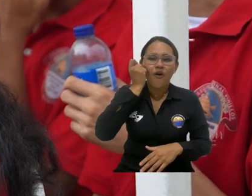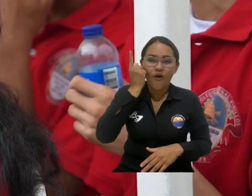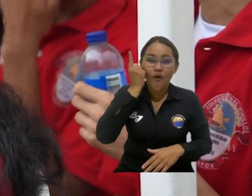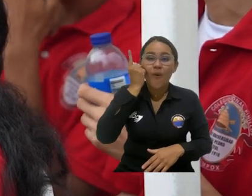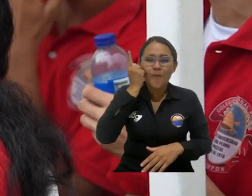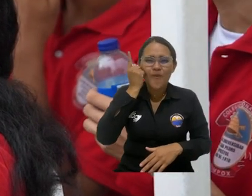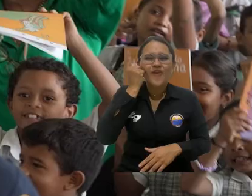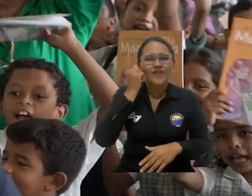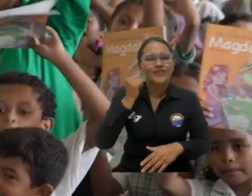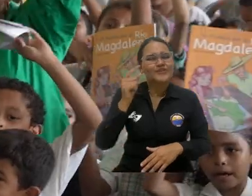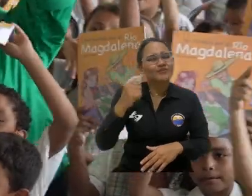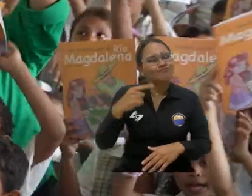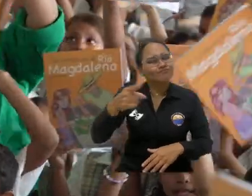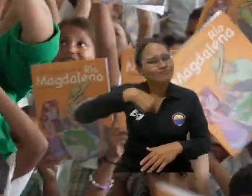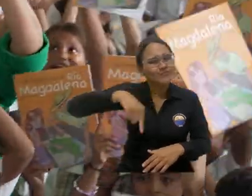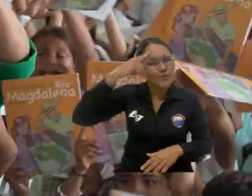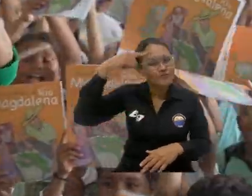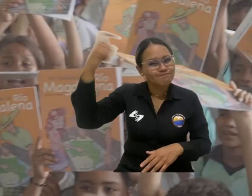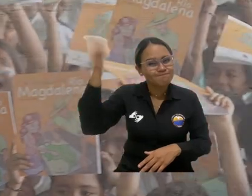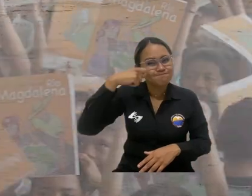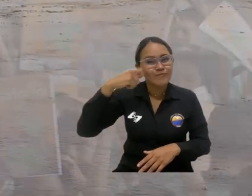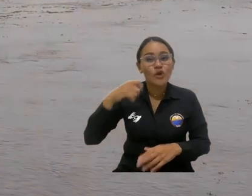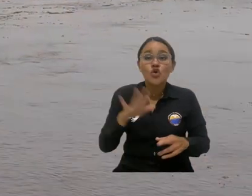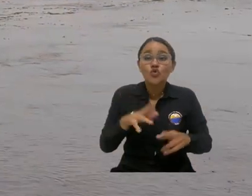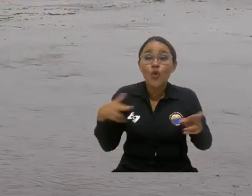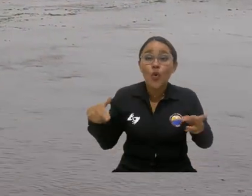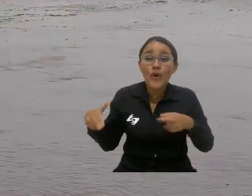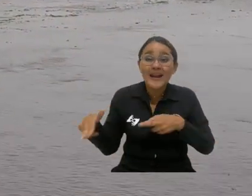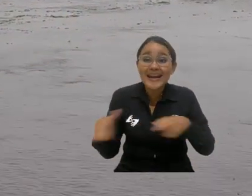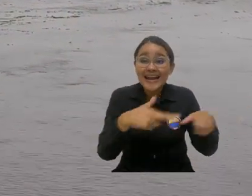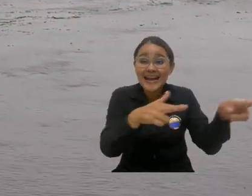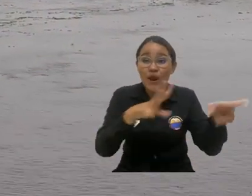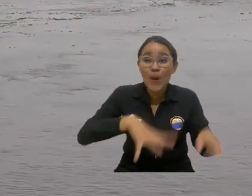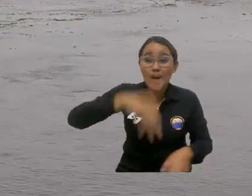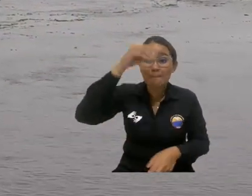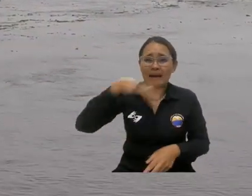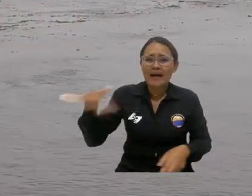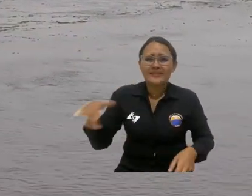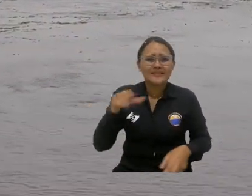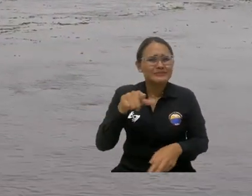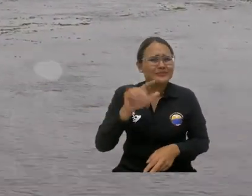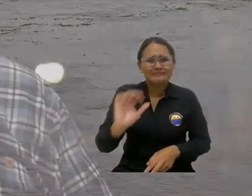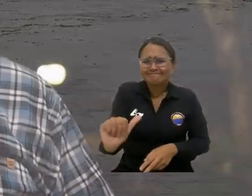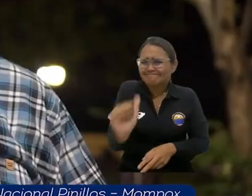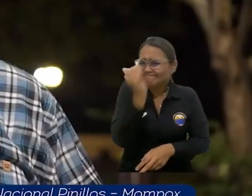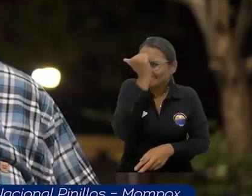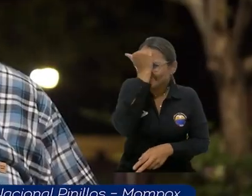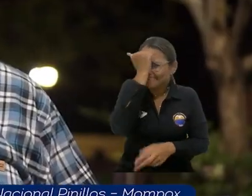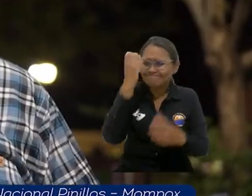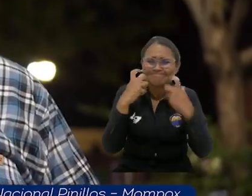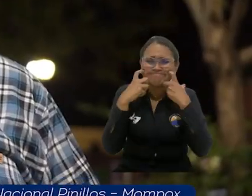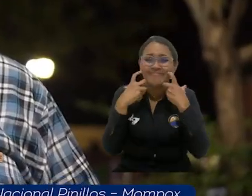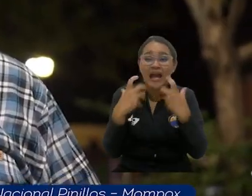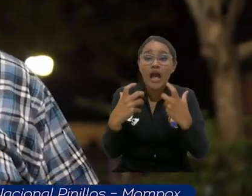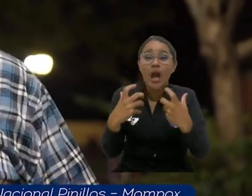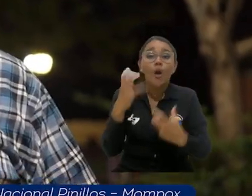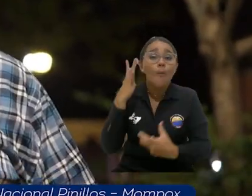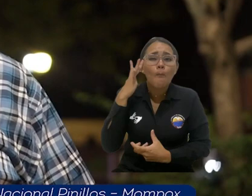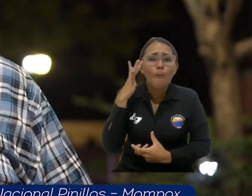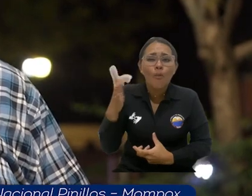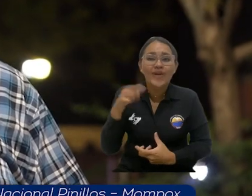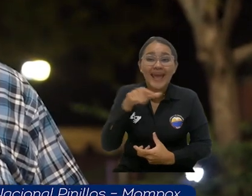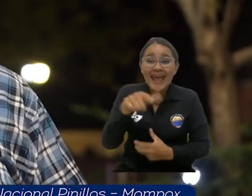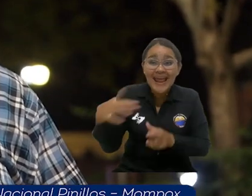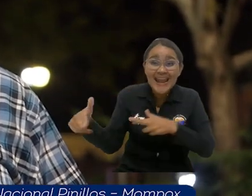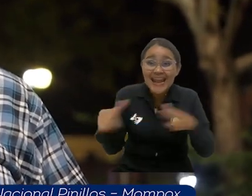definitivamente tenemos... ...una gran joya con nosotros. Y que el río Magdalena jugó un papel extraordinario...